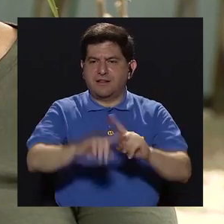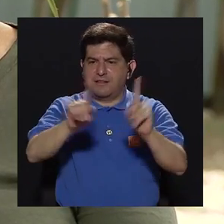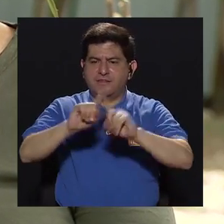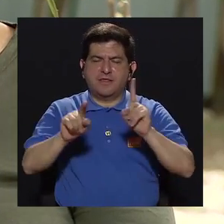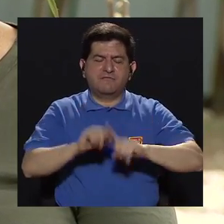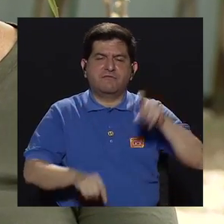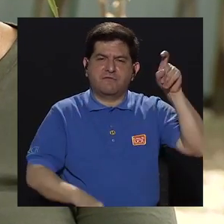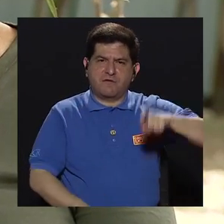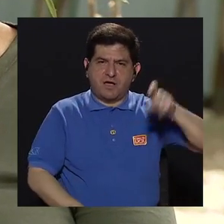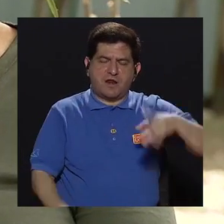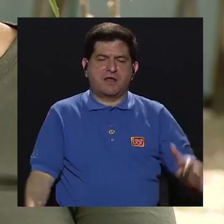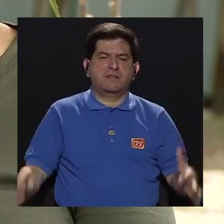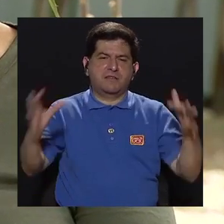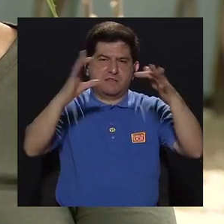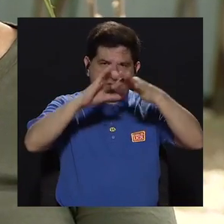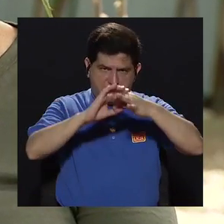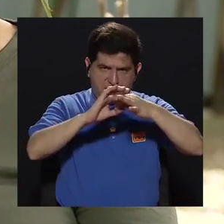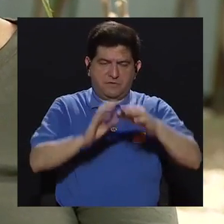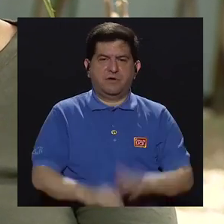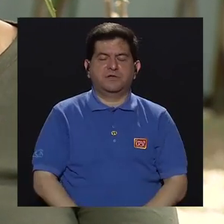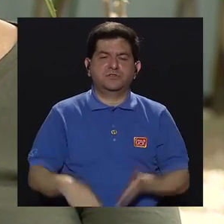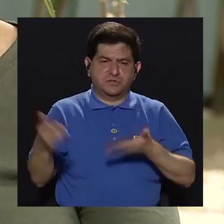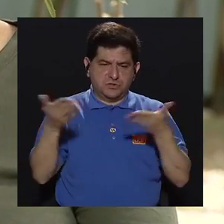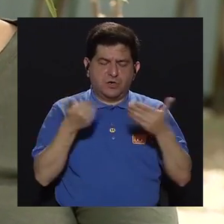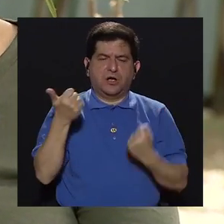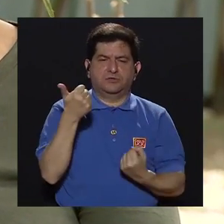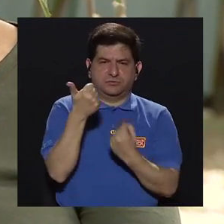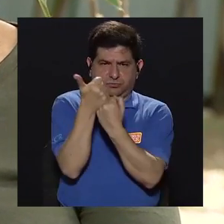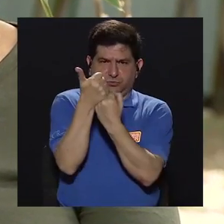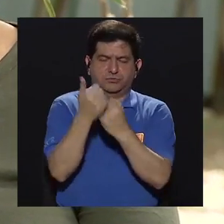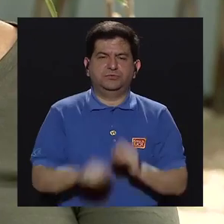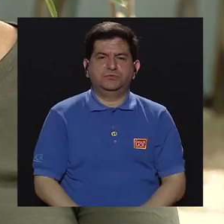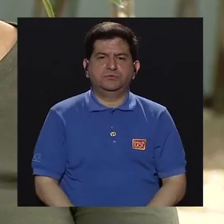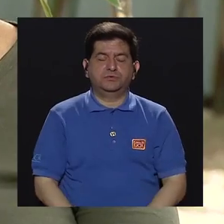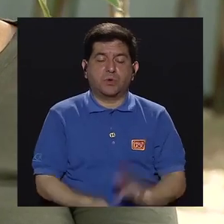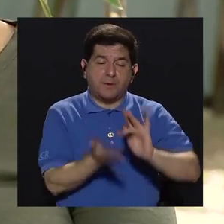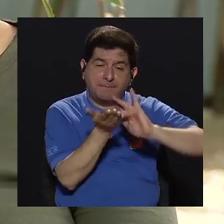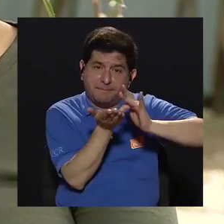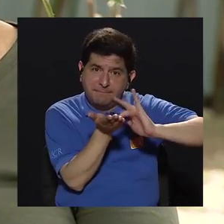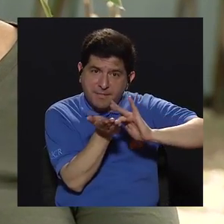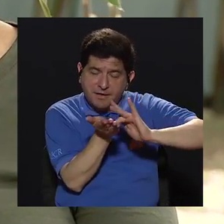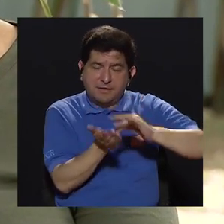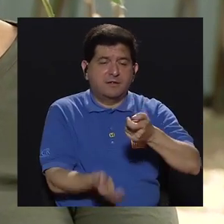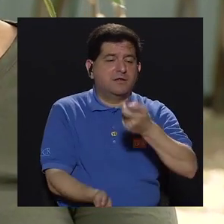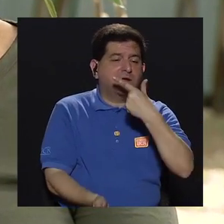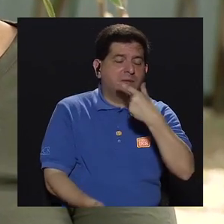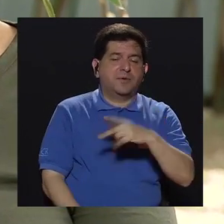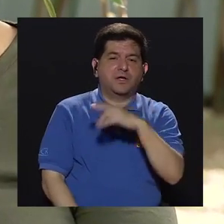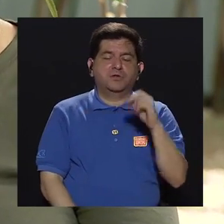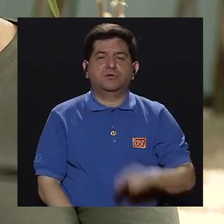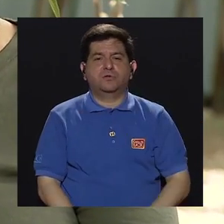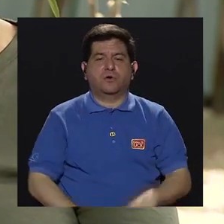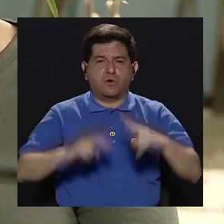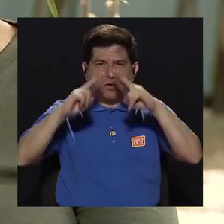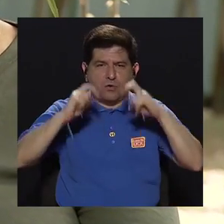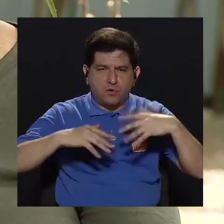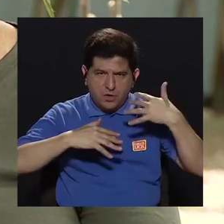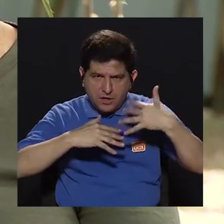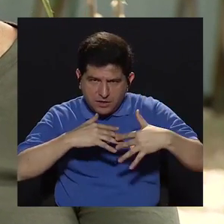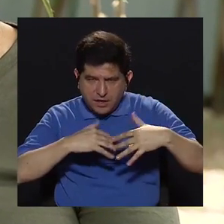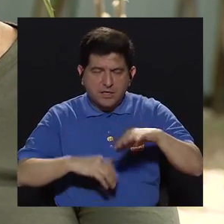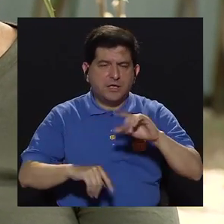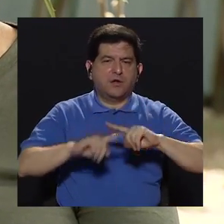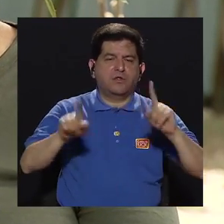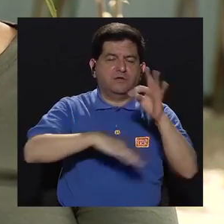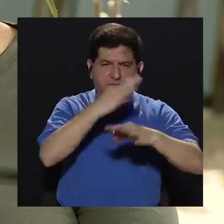necesidades en relación a servicios de apoyo, de medicamentos, de exámenes y esa